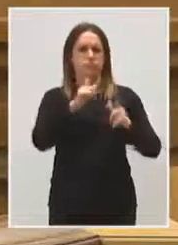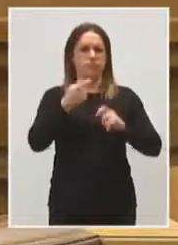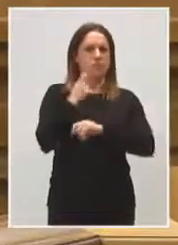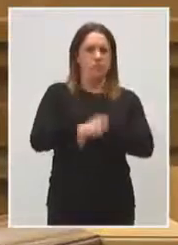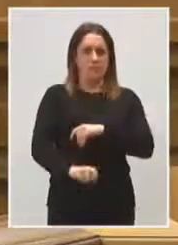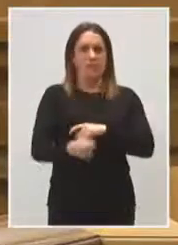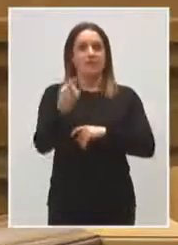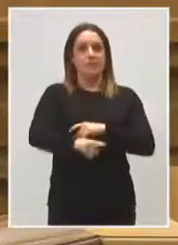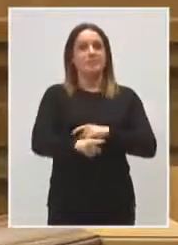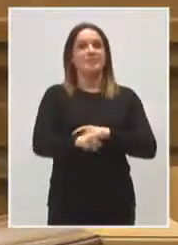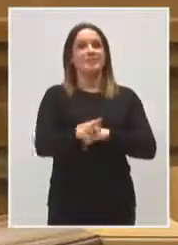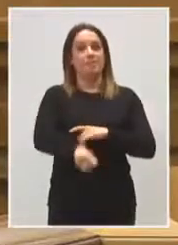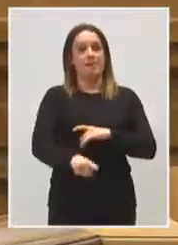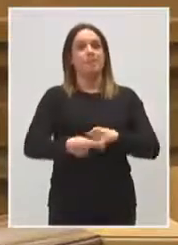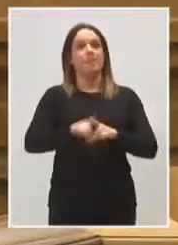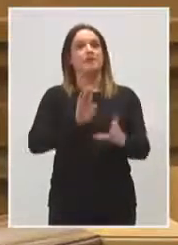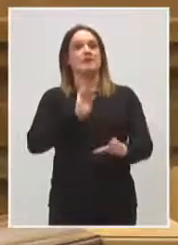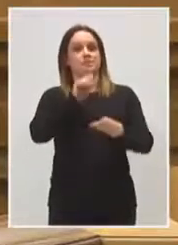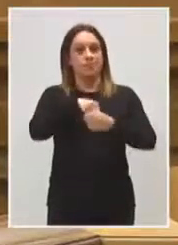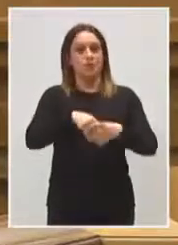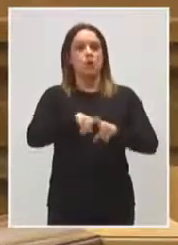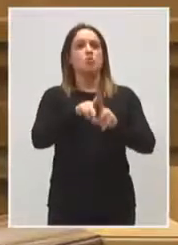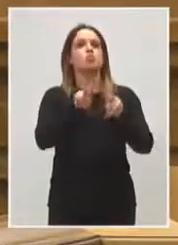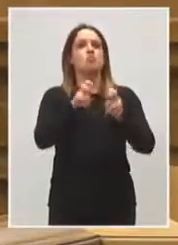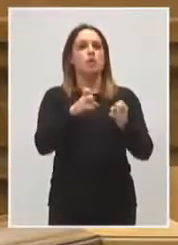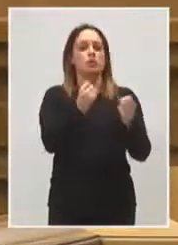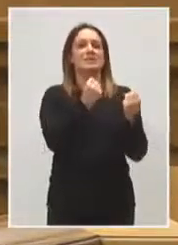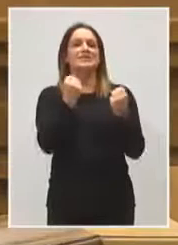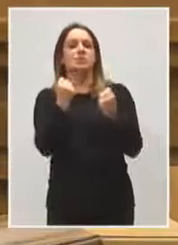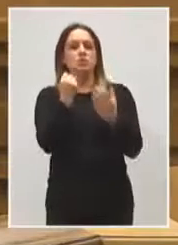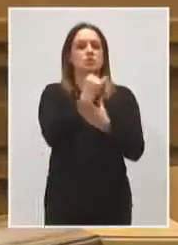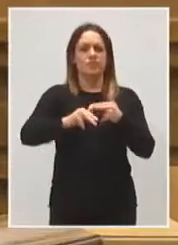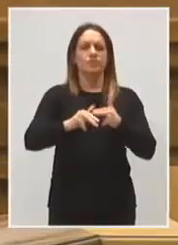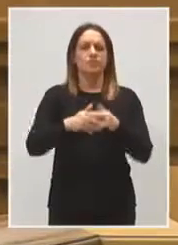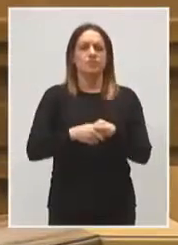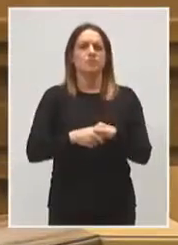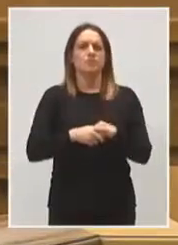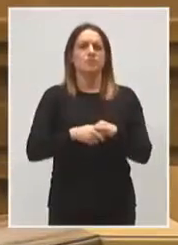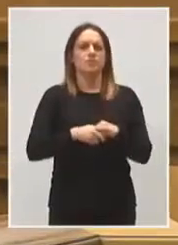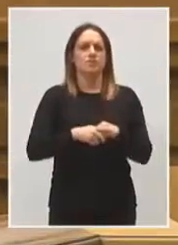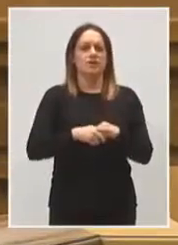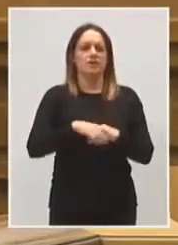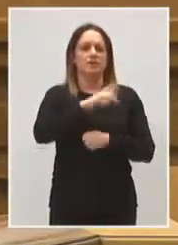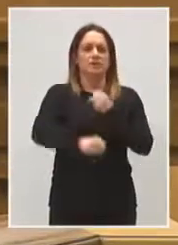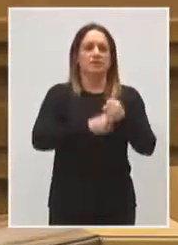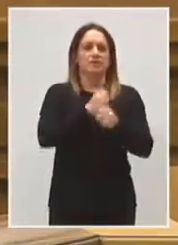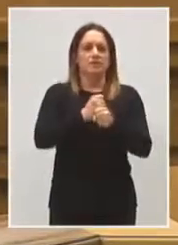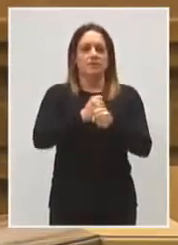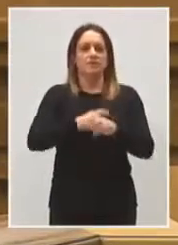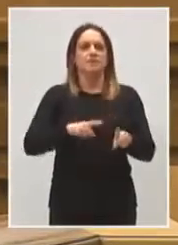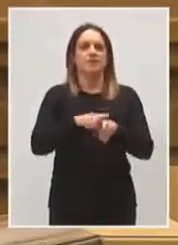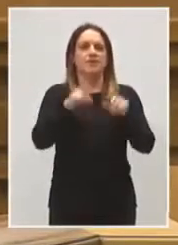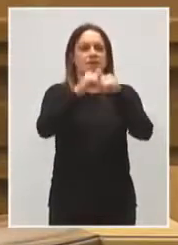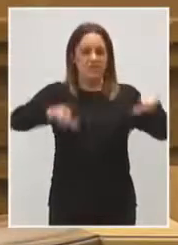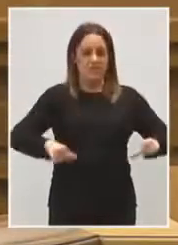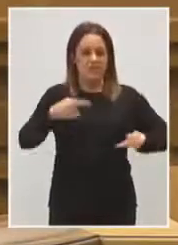también albergará el nuevo instituto que vamos a crear de investigación biomédica. En el de Albacete, con la contratación ya en marcha, yo creo